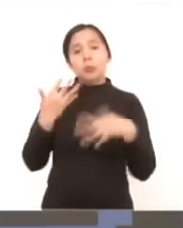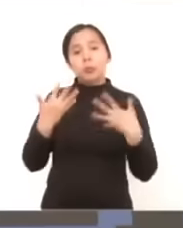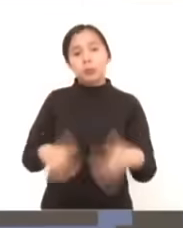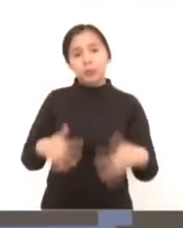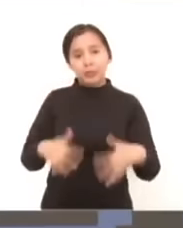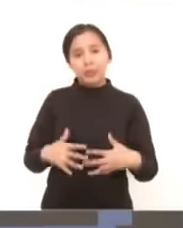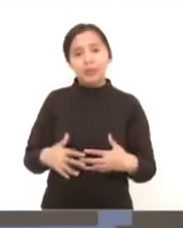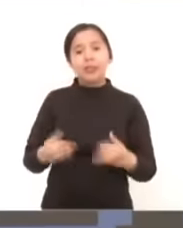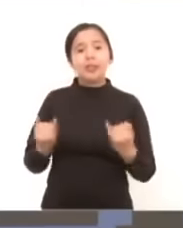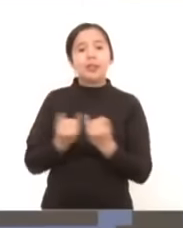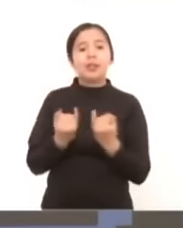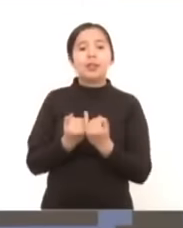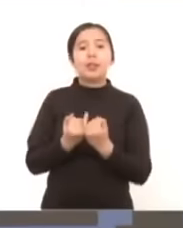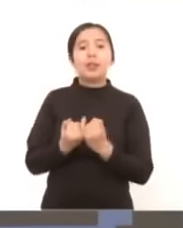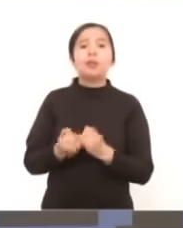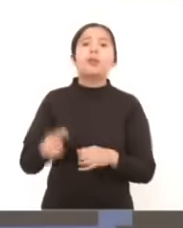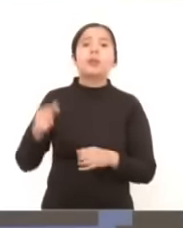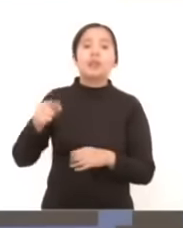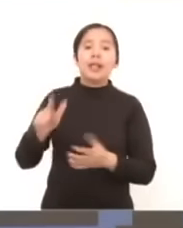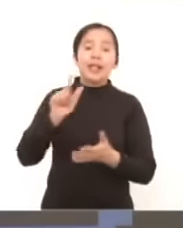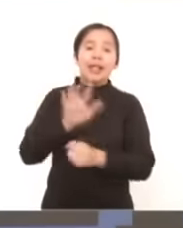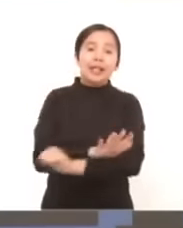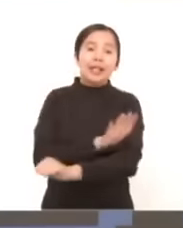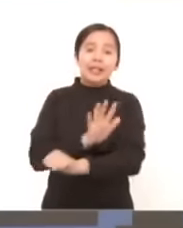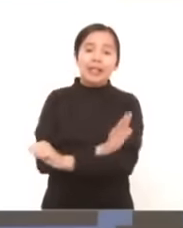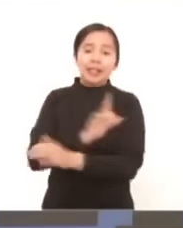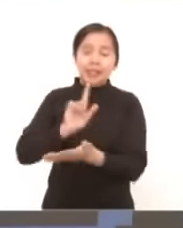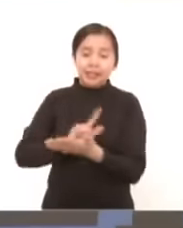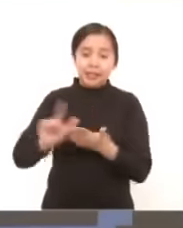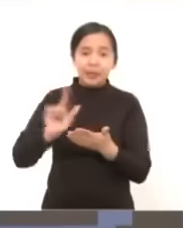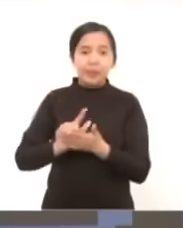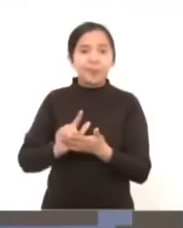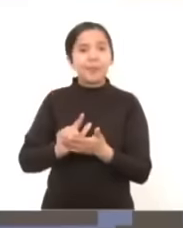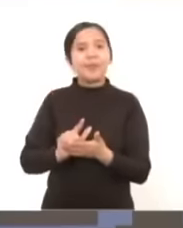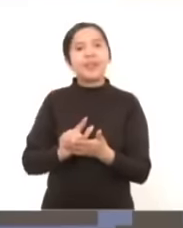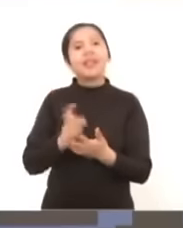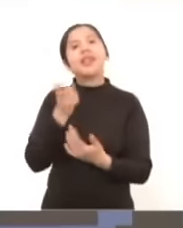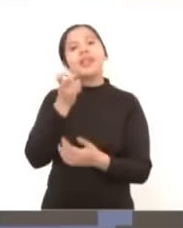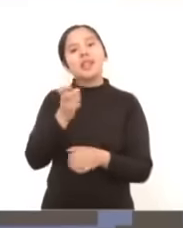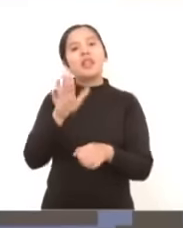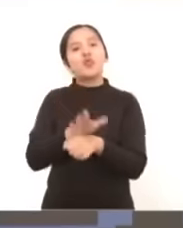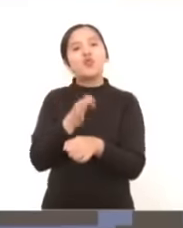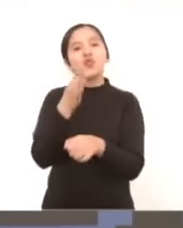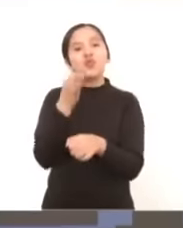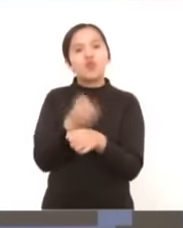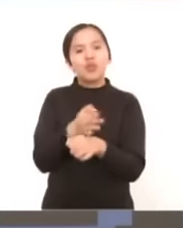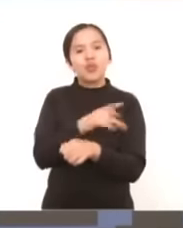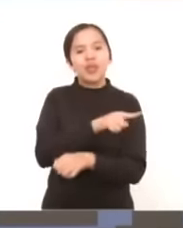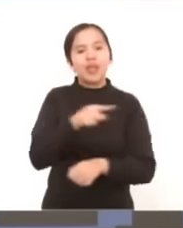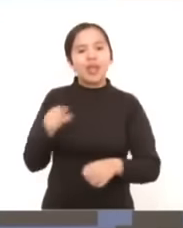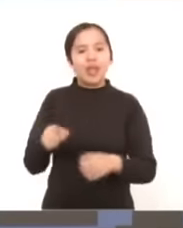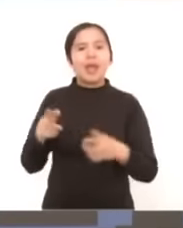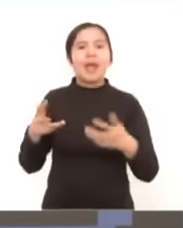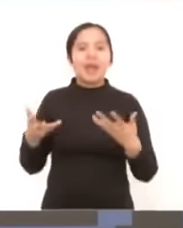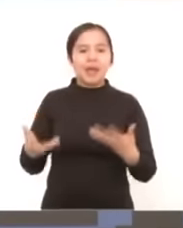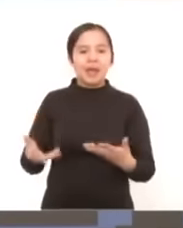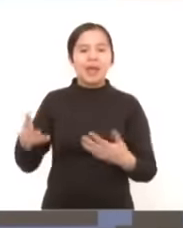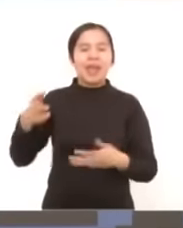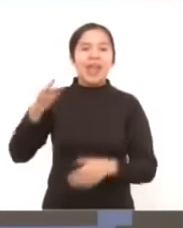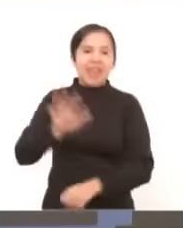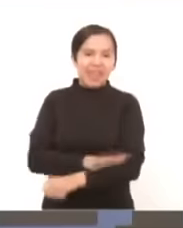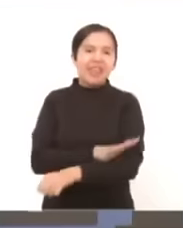generación de energías limpias y de generación de autosuficiencia soberana de